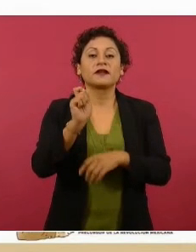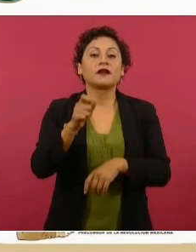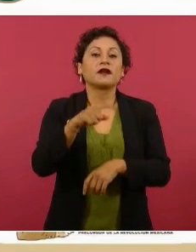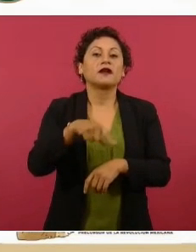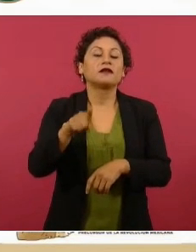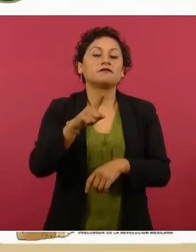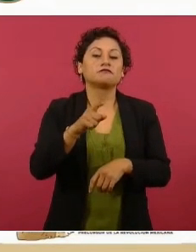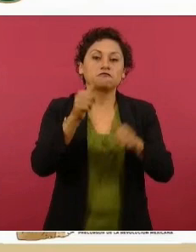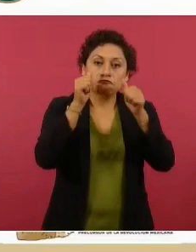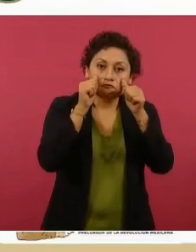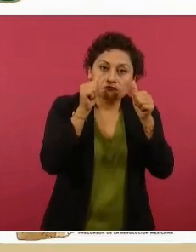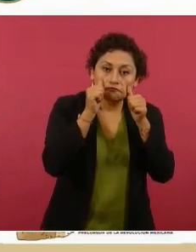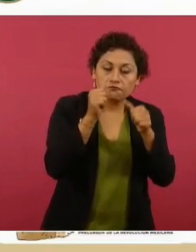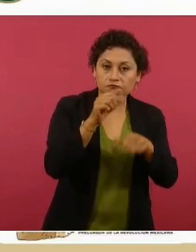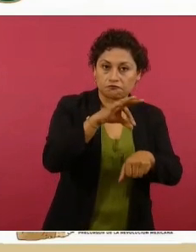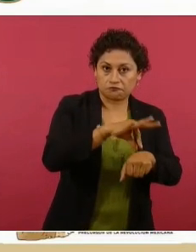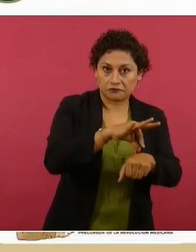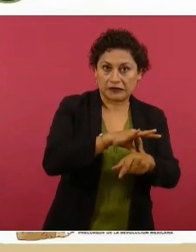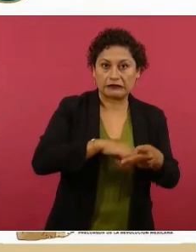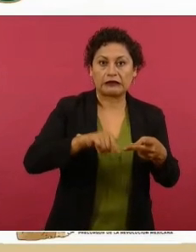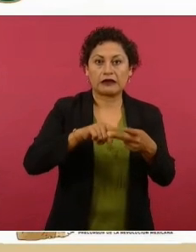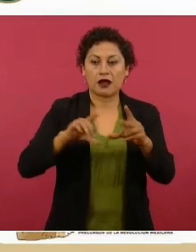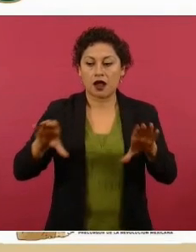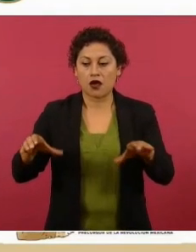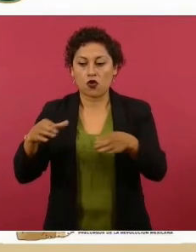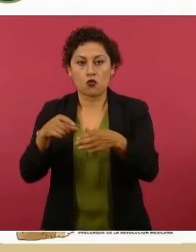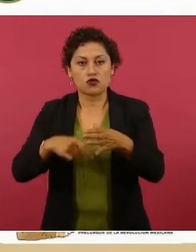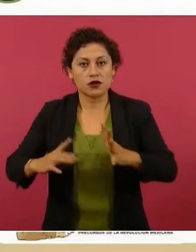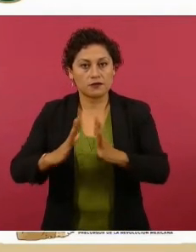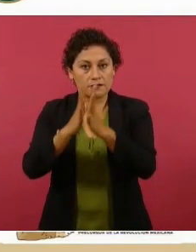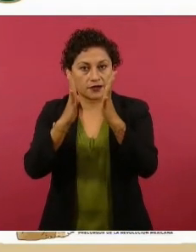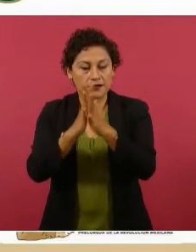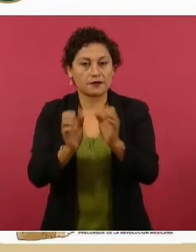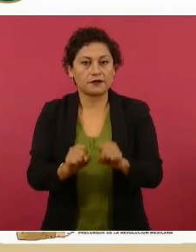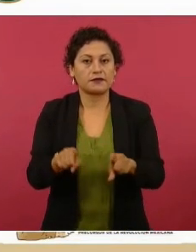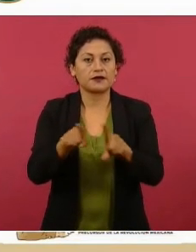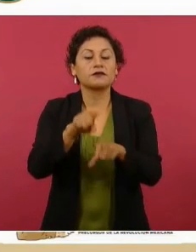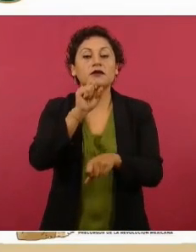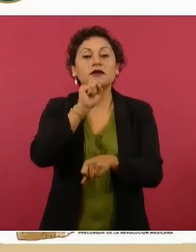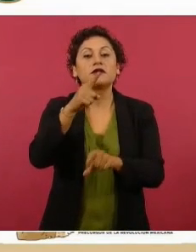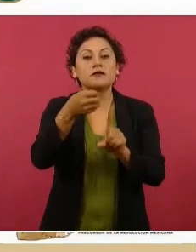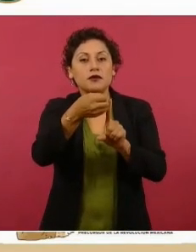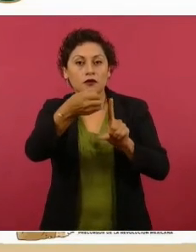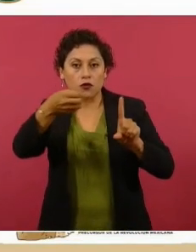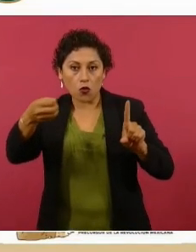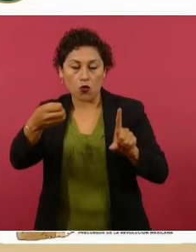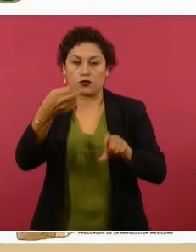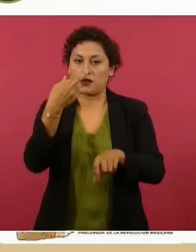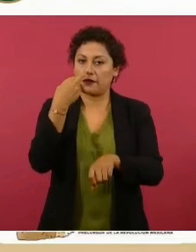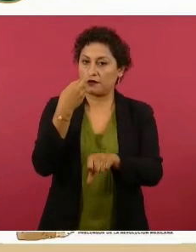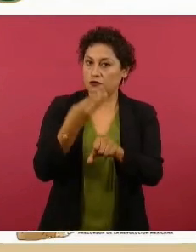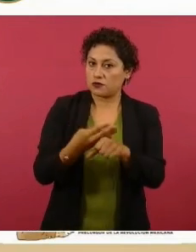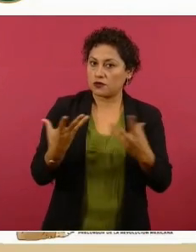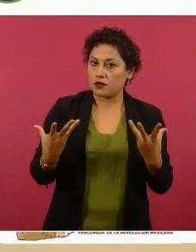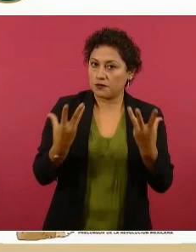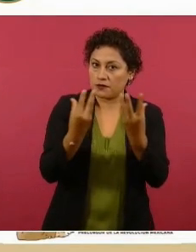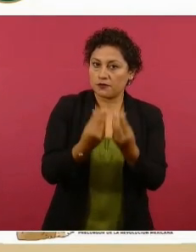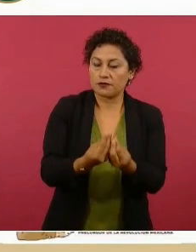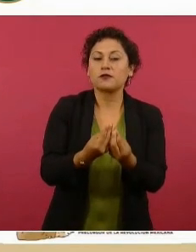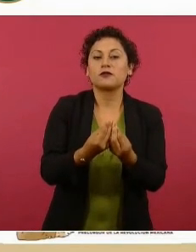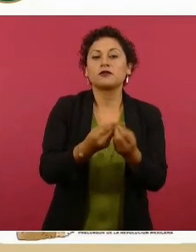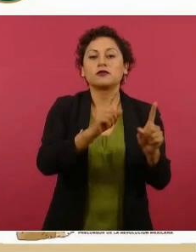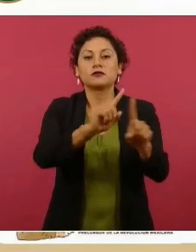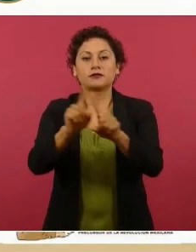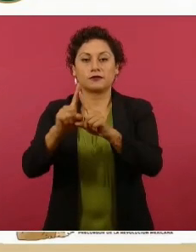con la acción comunitaria y la participación organizada y activa y corresponsable también de las comunidades, los